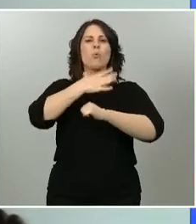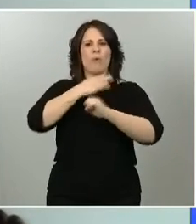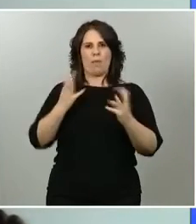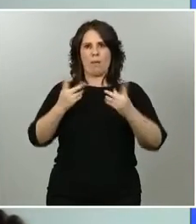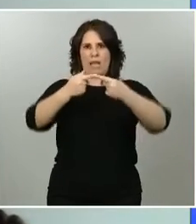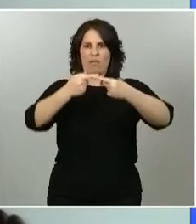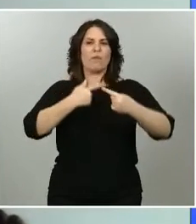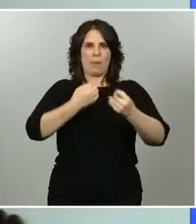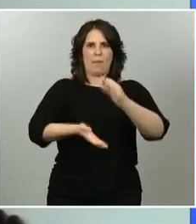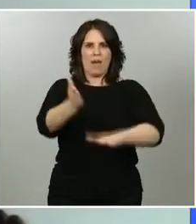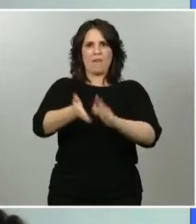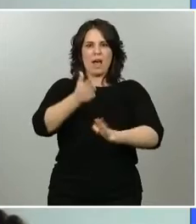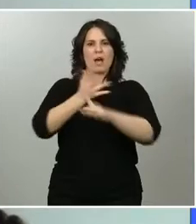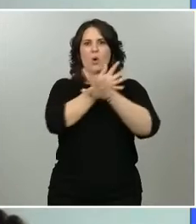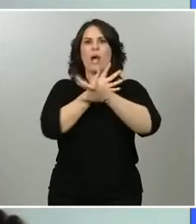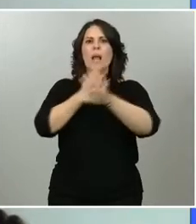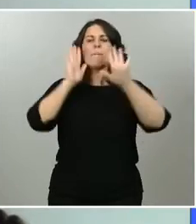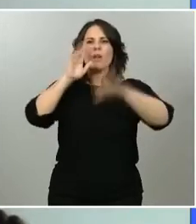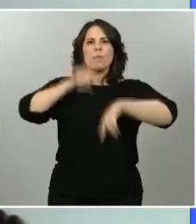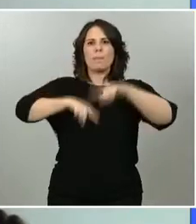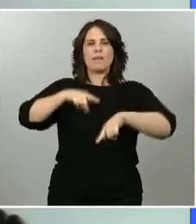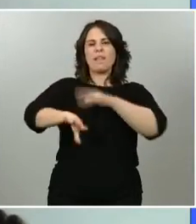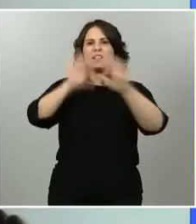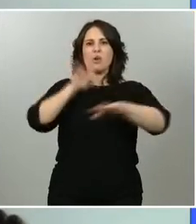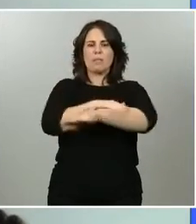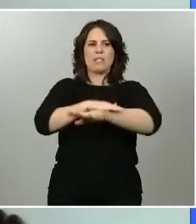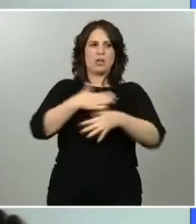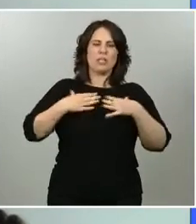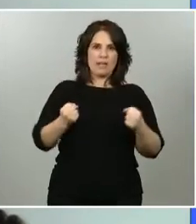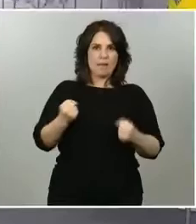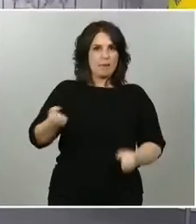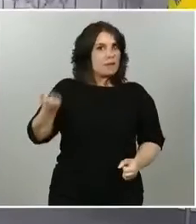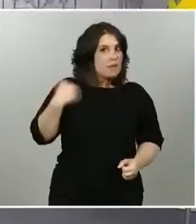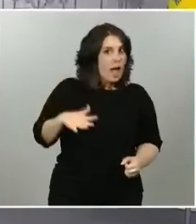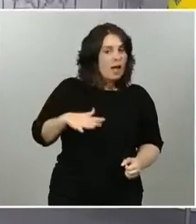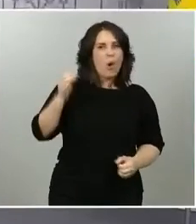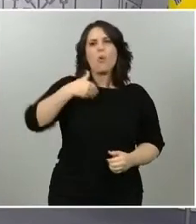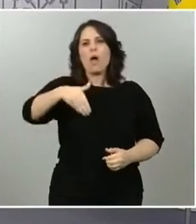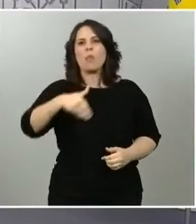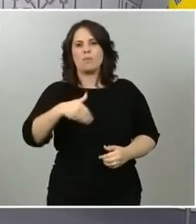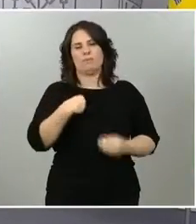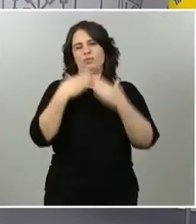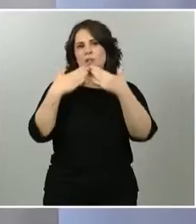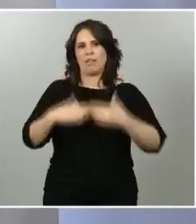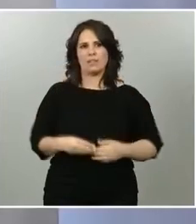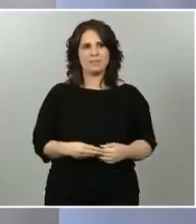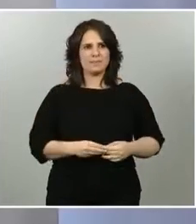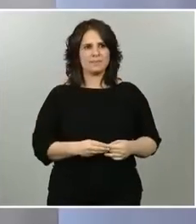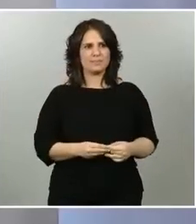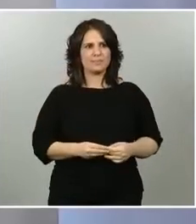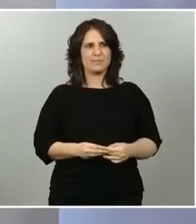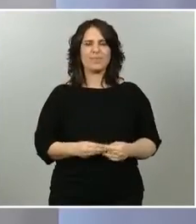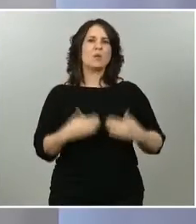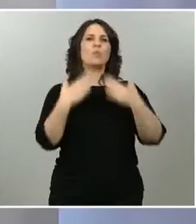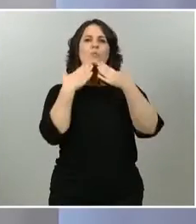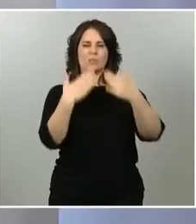el Ministerio de Sanidad. ¿Se ha tomado ya esa decisión o cuándo prevé tomarla? Muchísimas gracias. Gracias, María Eugenia. En primer